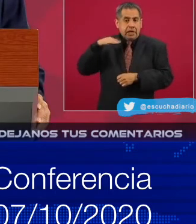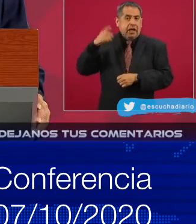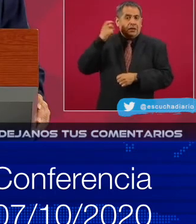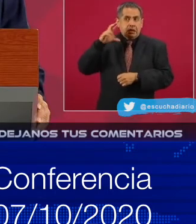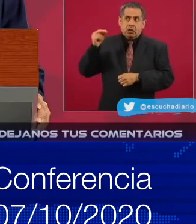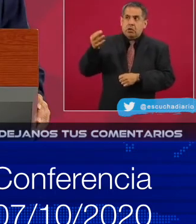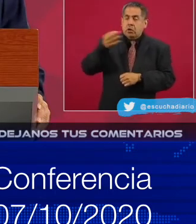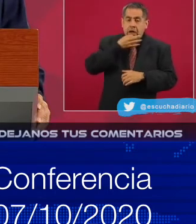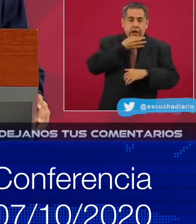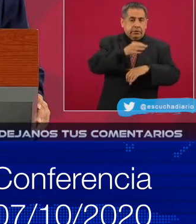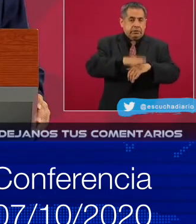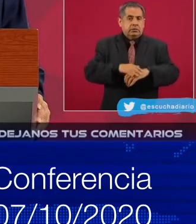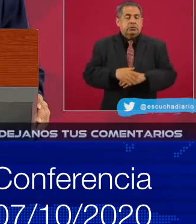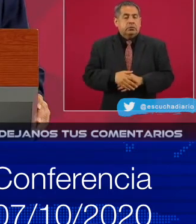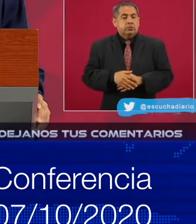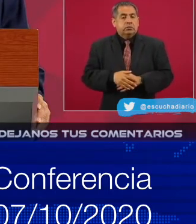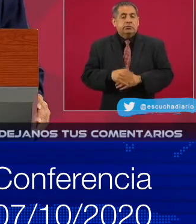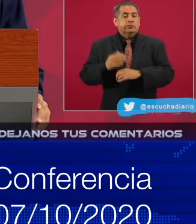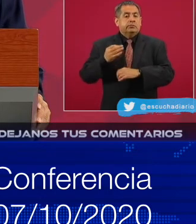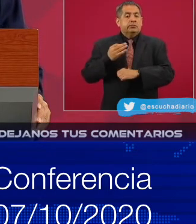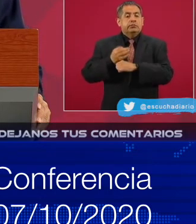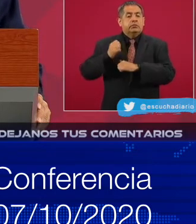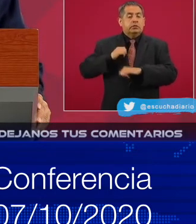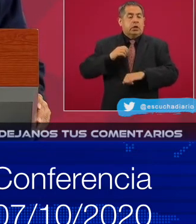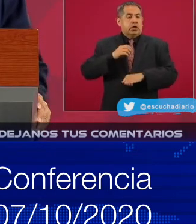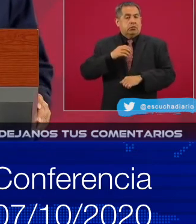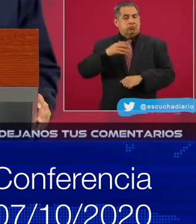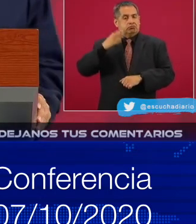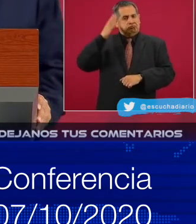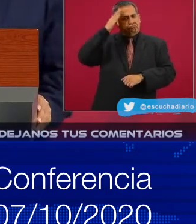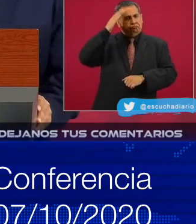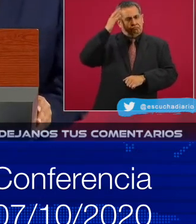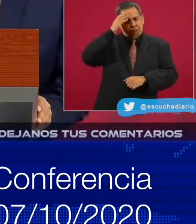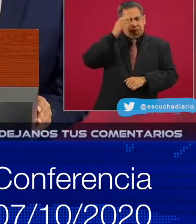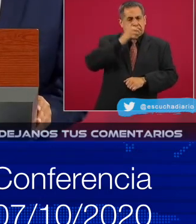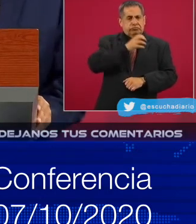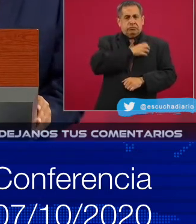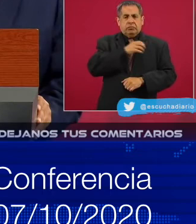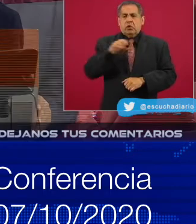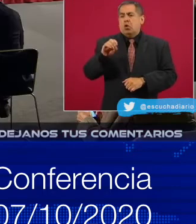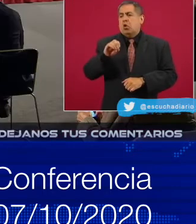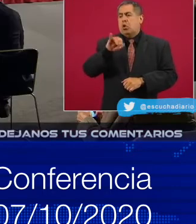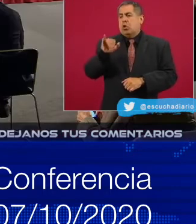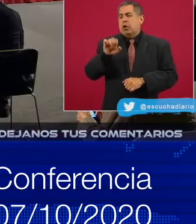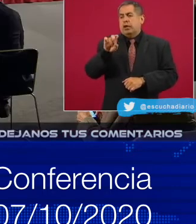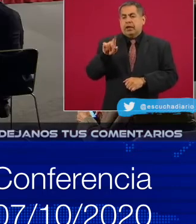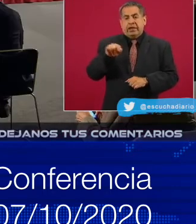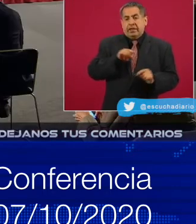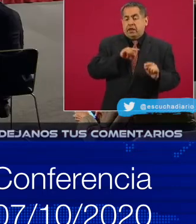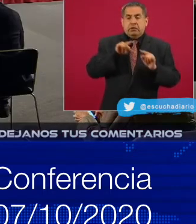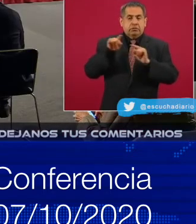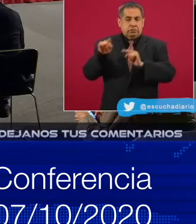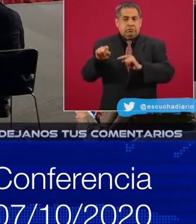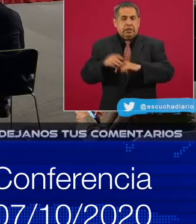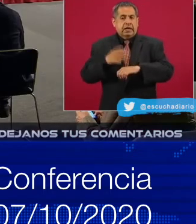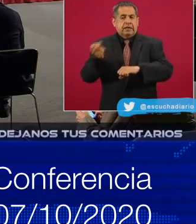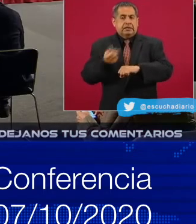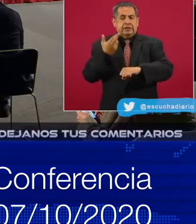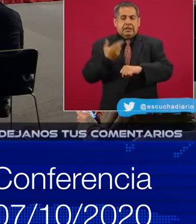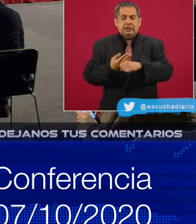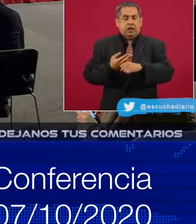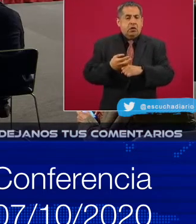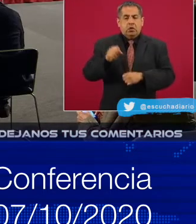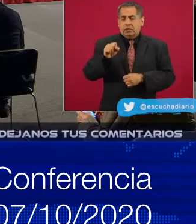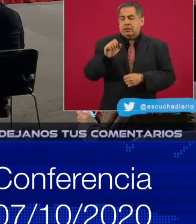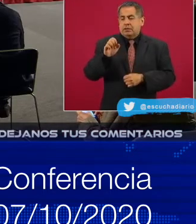el almirante Ojeda, secretario de Marina